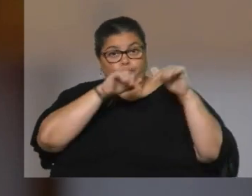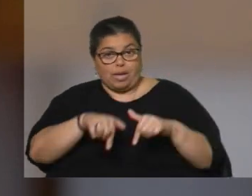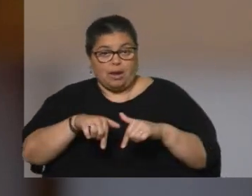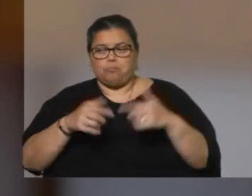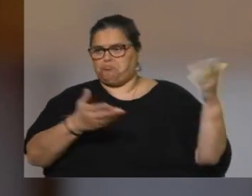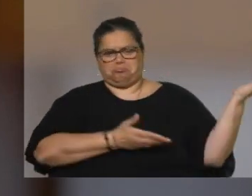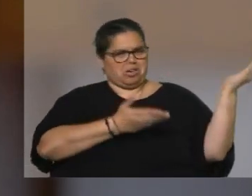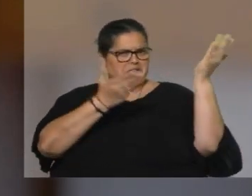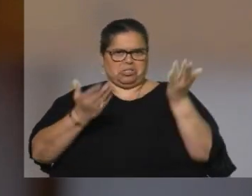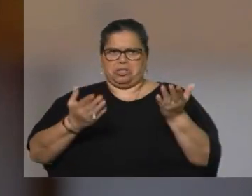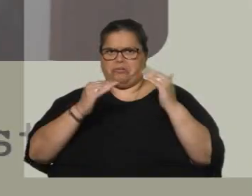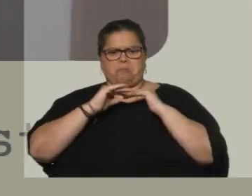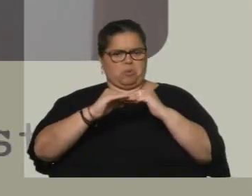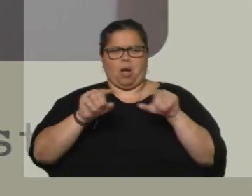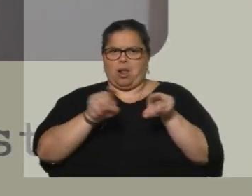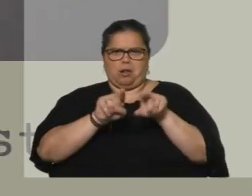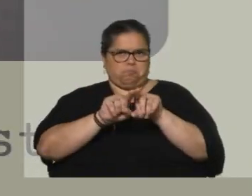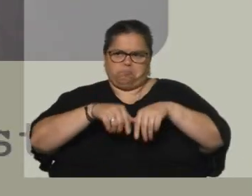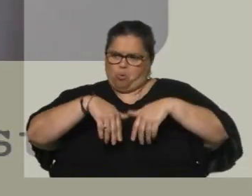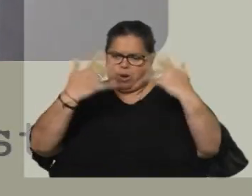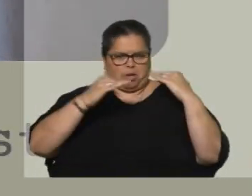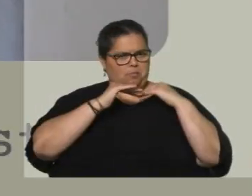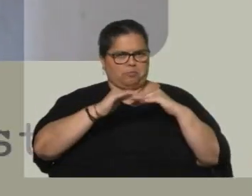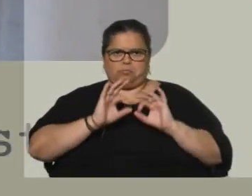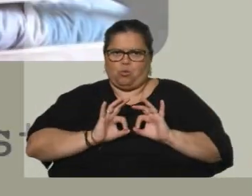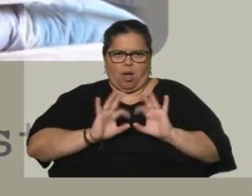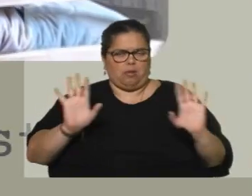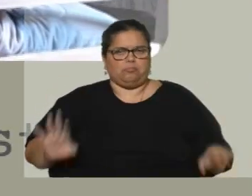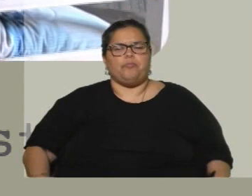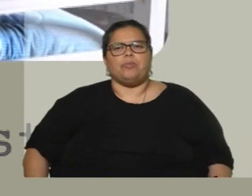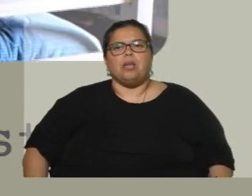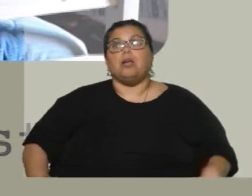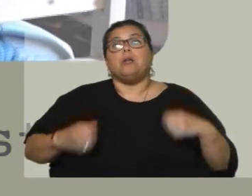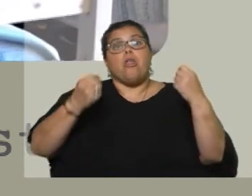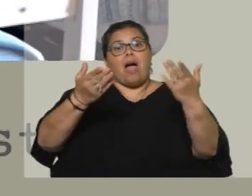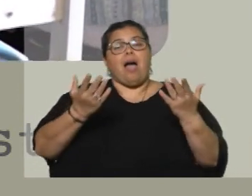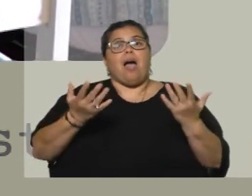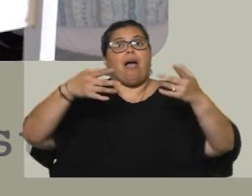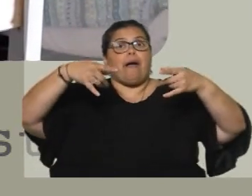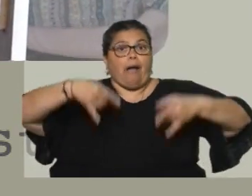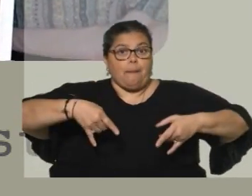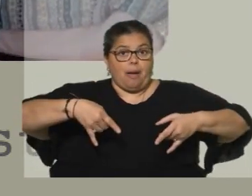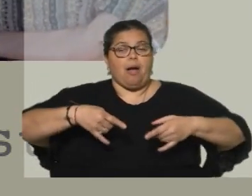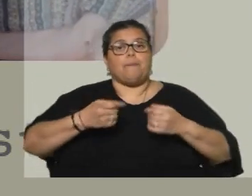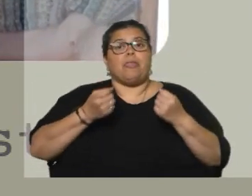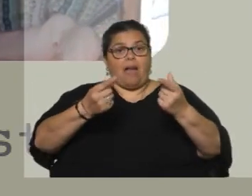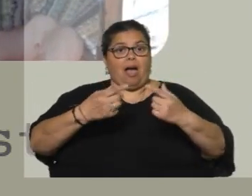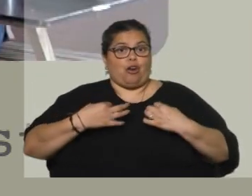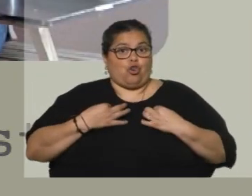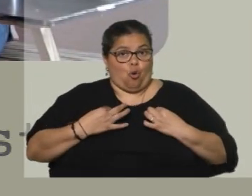todos han sido recibidos, con una cama, con ropa,